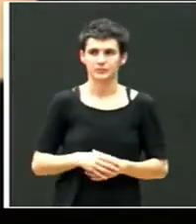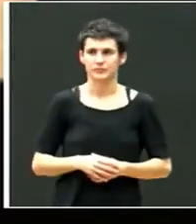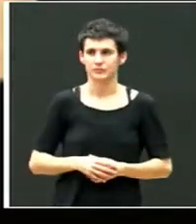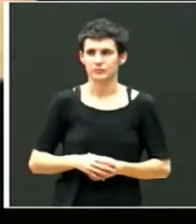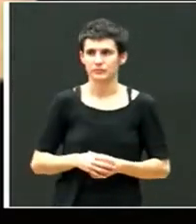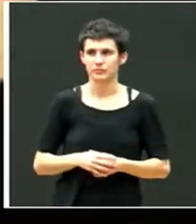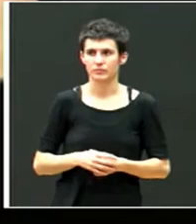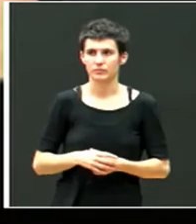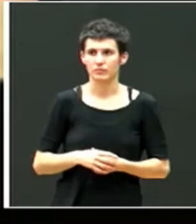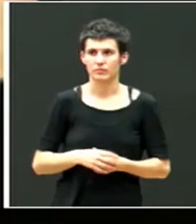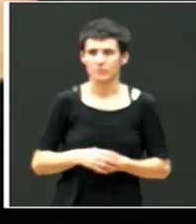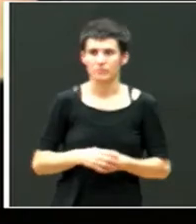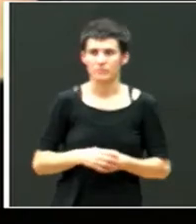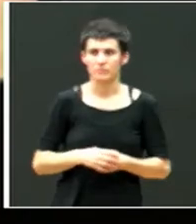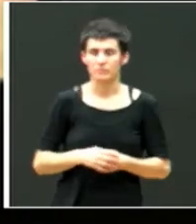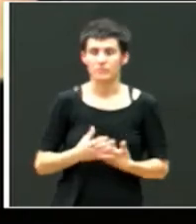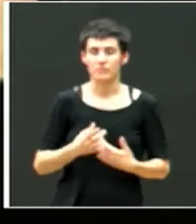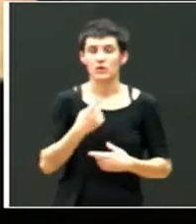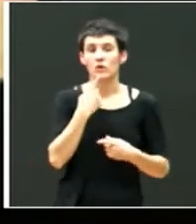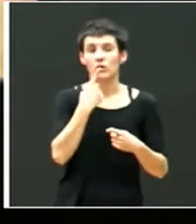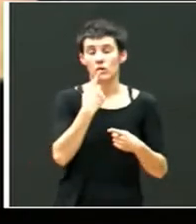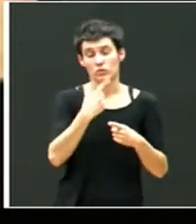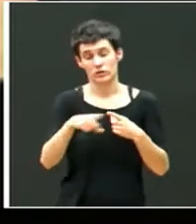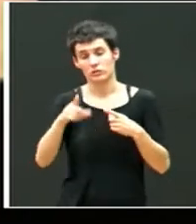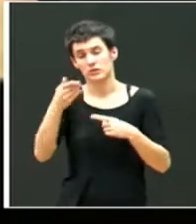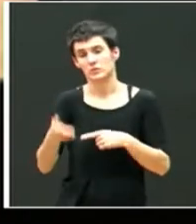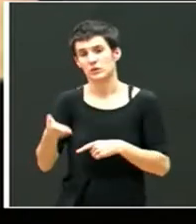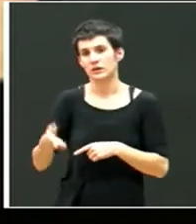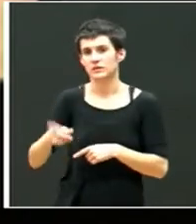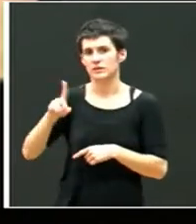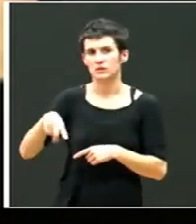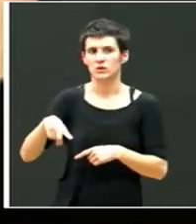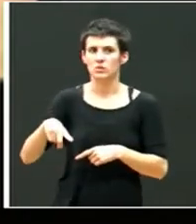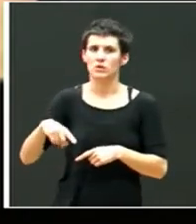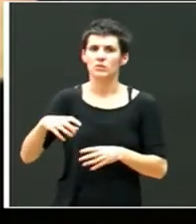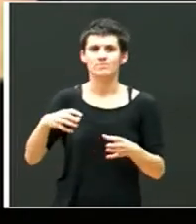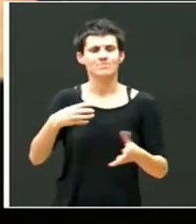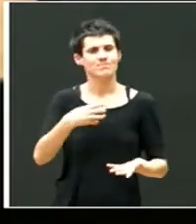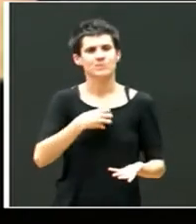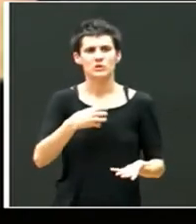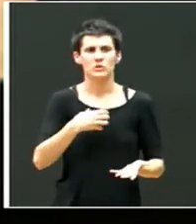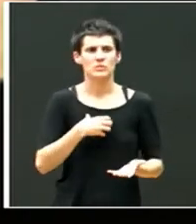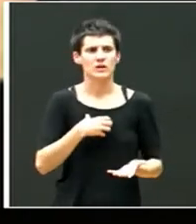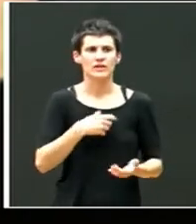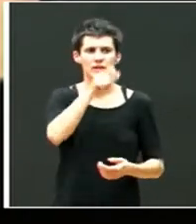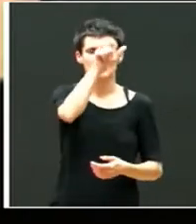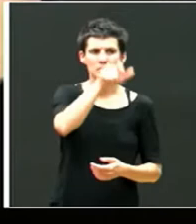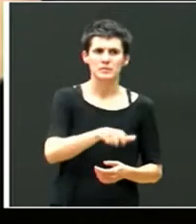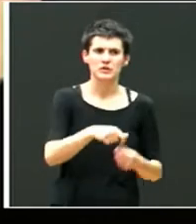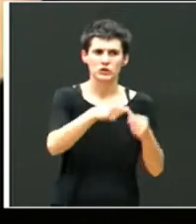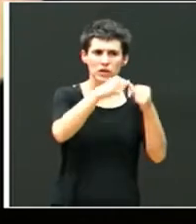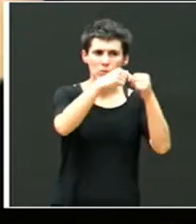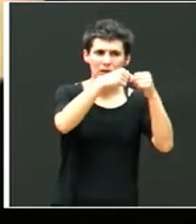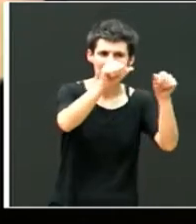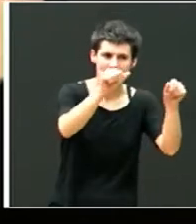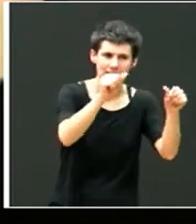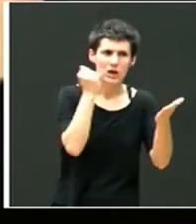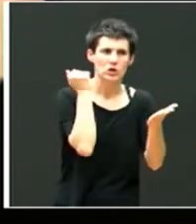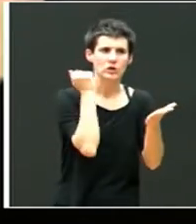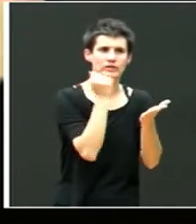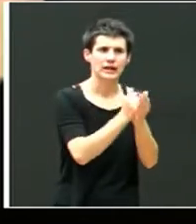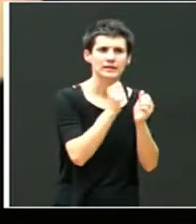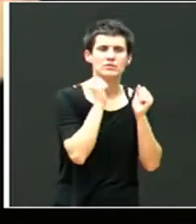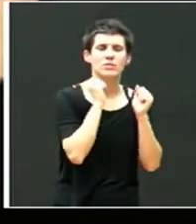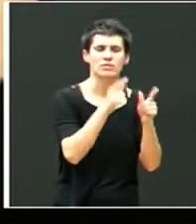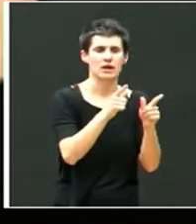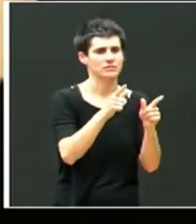y luego una cosa que me parece muy importante es ni juzgar ni etiquetar. Quiero contar una anécdota pequeña que pasó al de un mes que